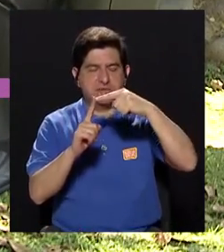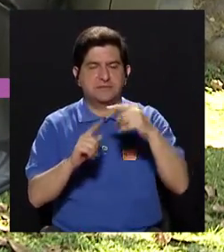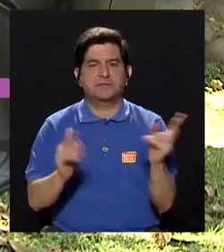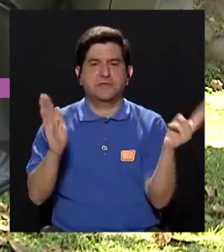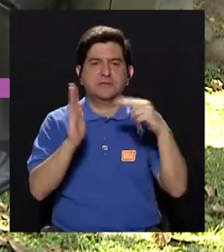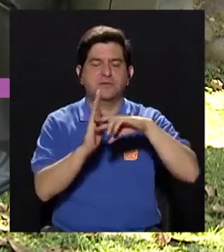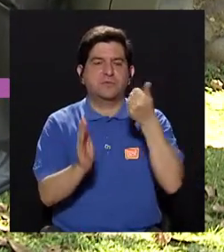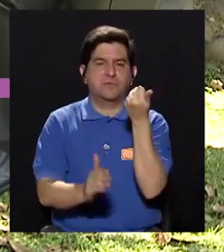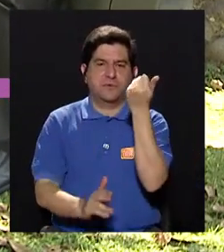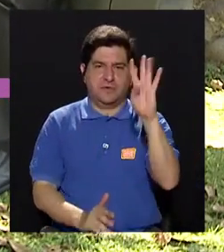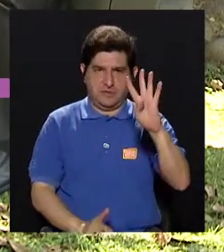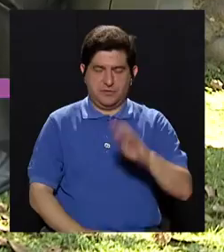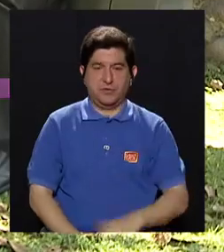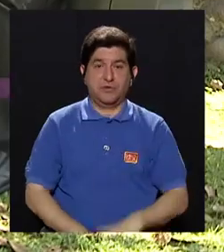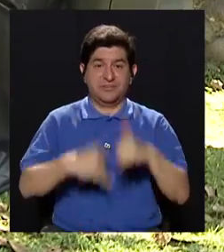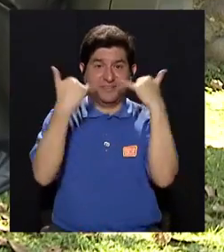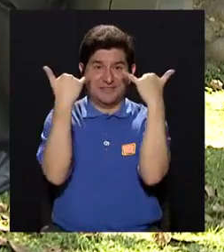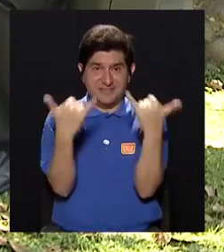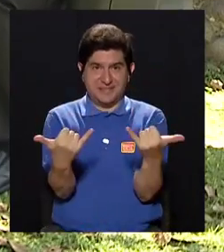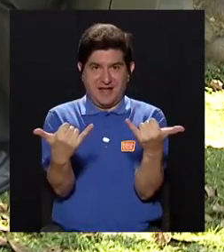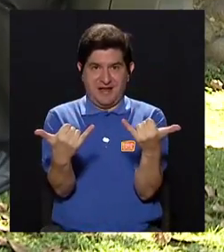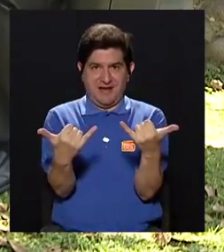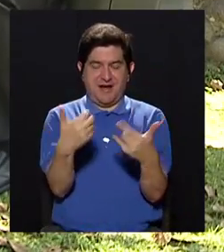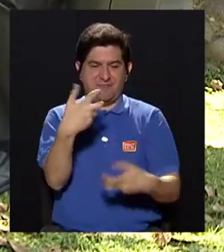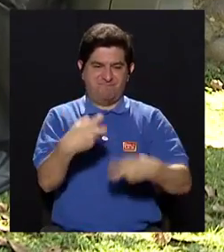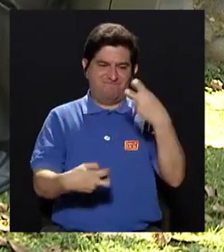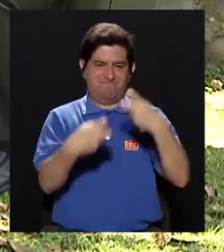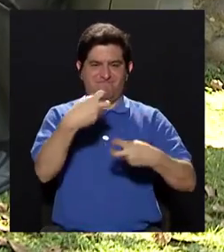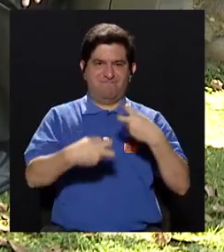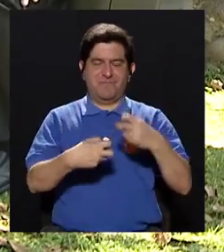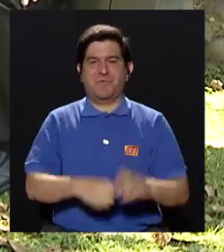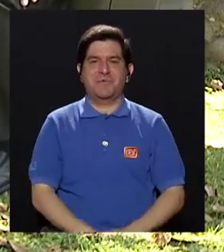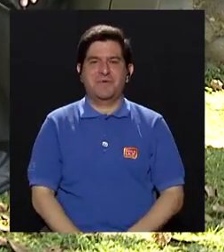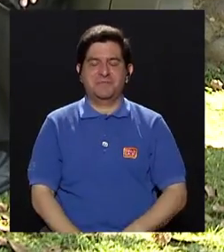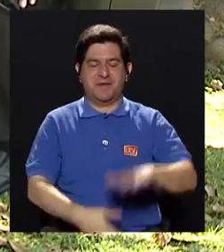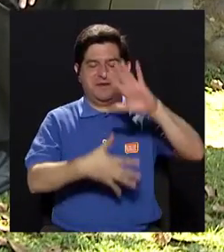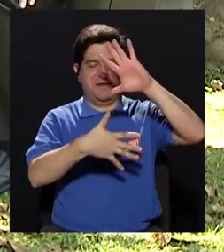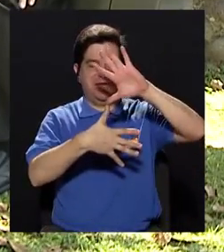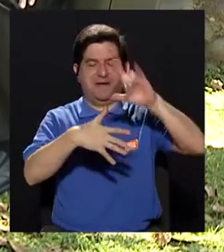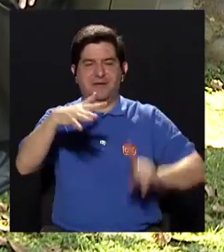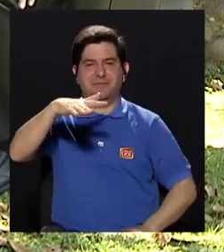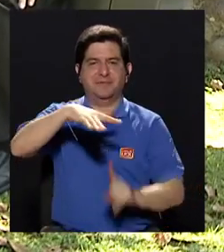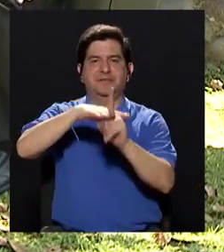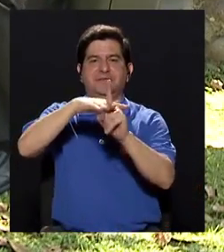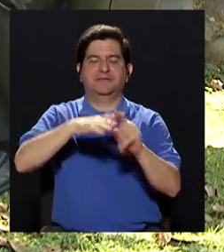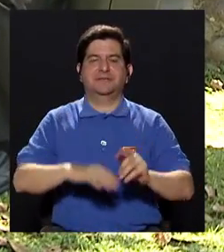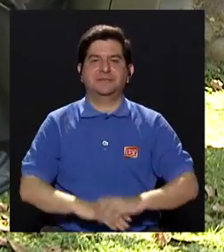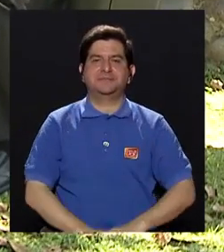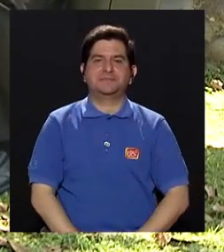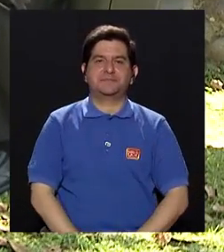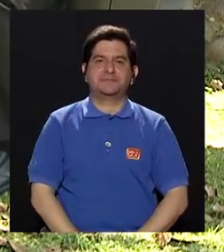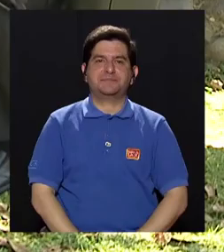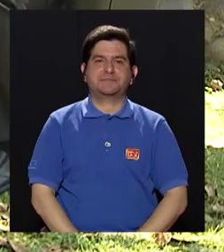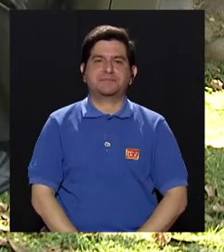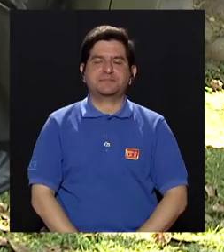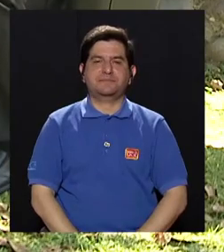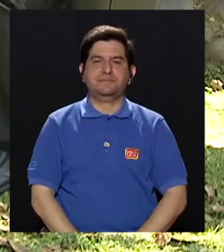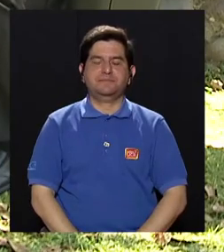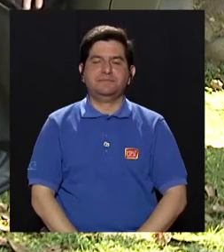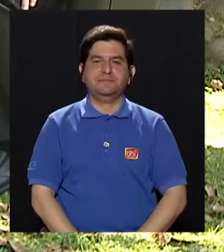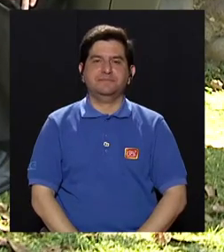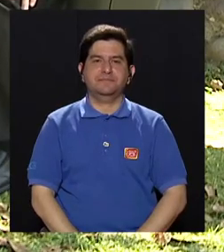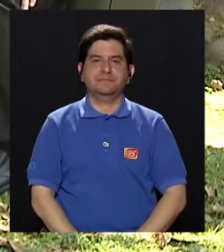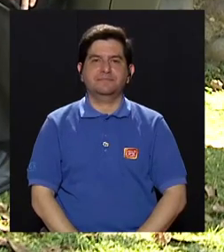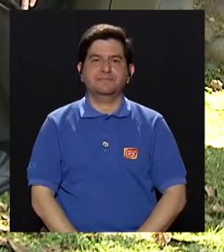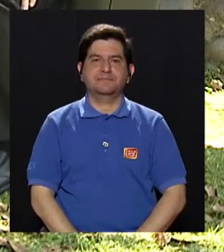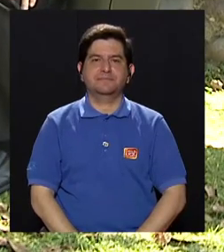el 2014 en que se da, digamos, la gran problemática en el continente americano. Entonces, hay, ¿cómo se llama?